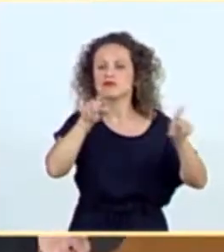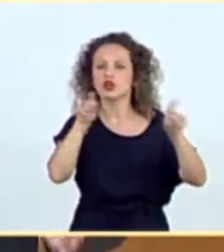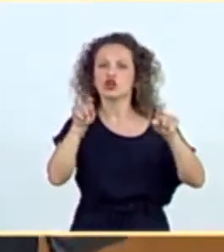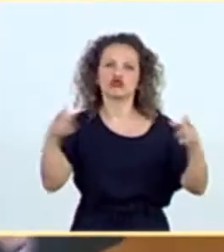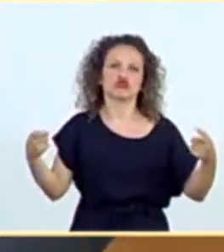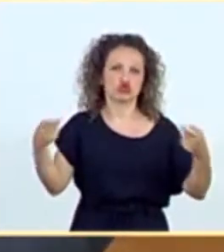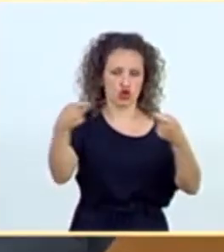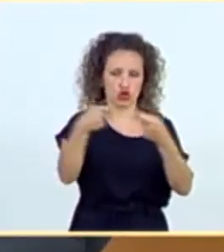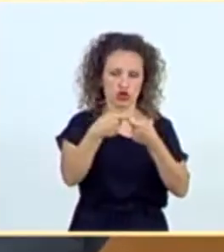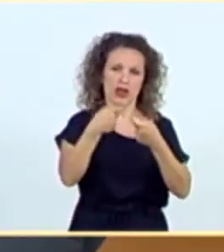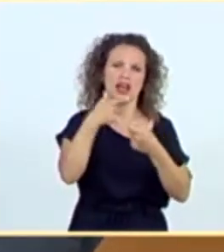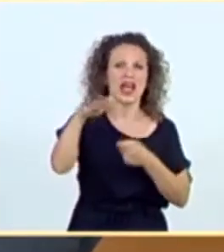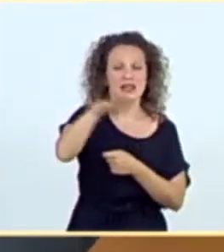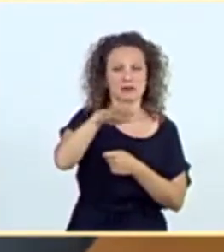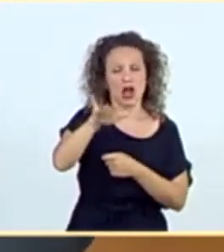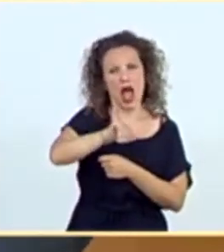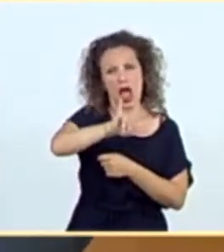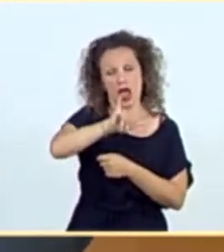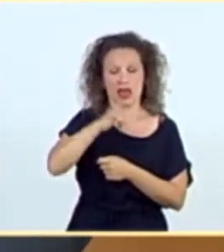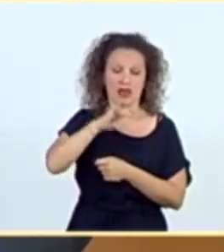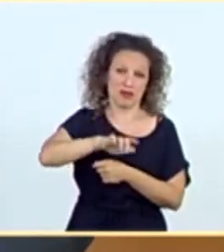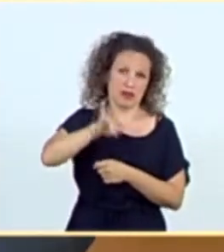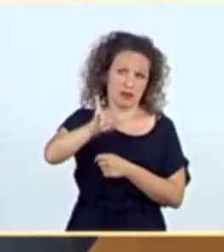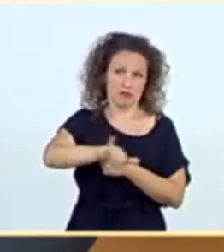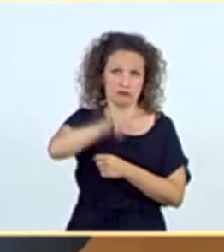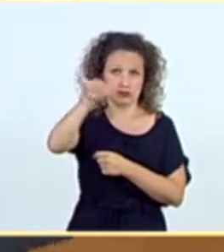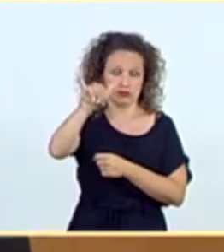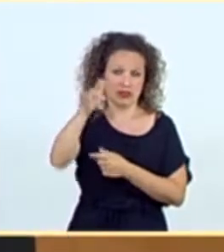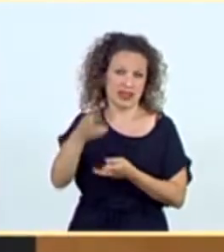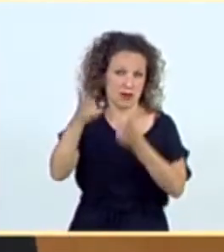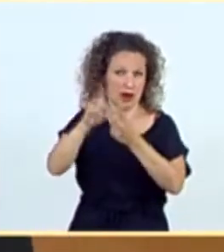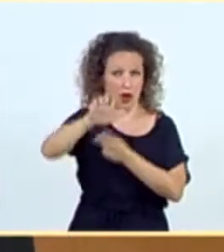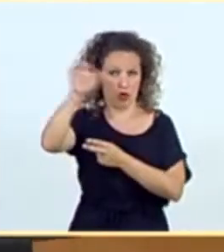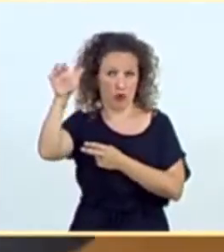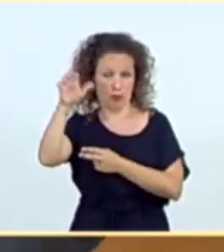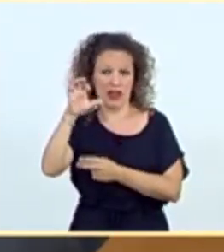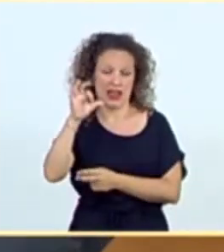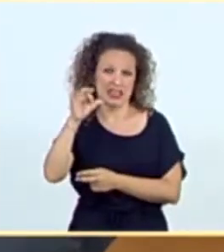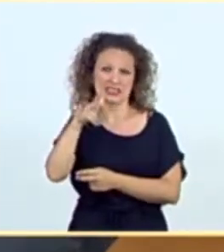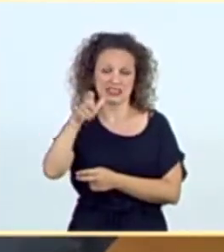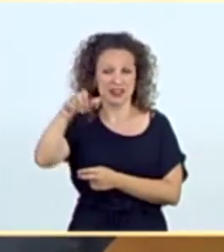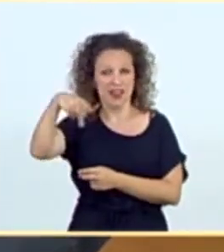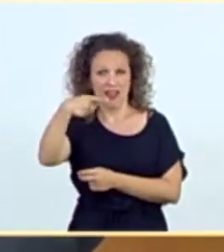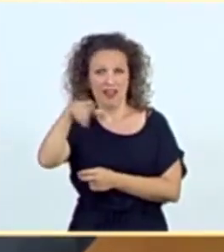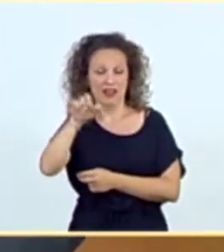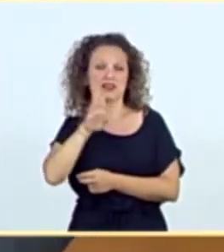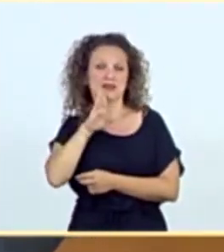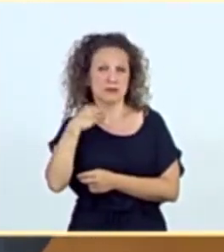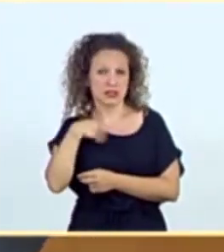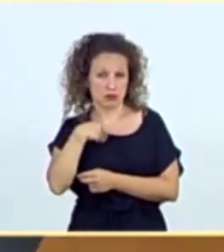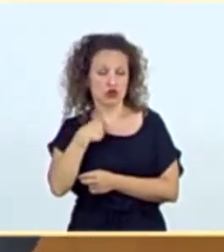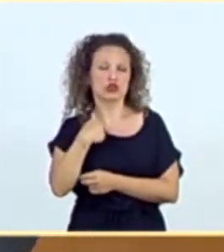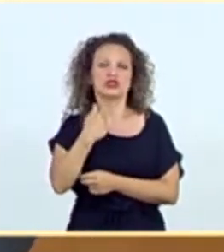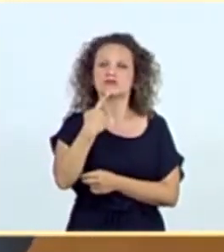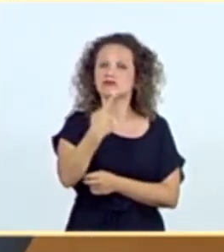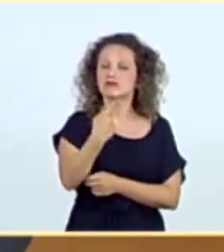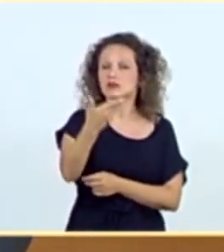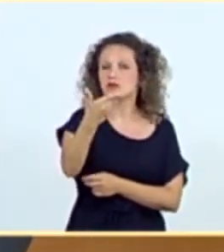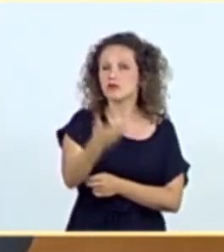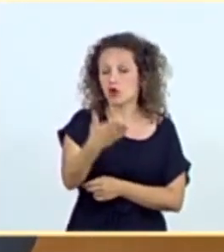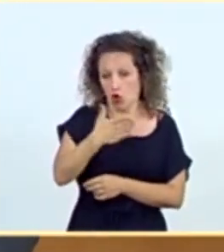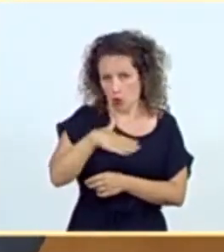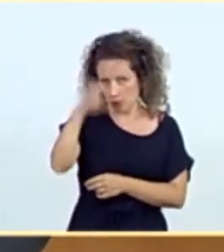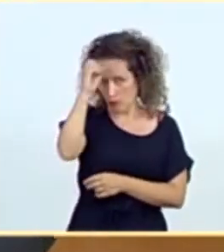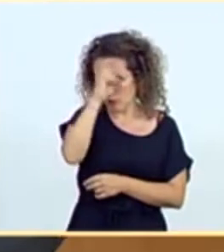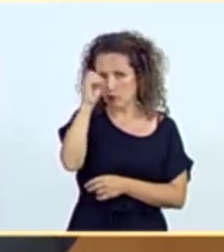Espacio Schengen y de la Unión Europea, y yo quiero resaltar, no voy a repetir lo que he anticipado, lo que he respondido antes, pero voy a resaltar la importancia en el juicio